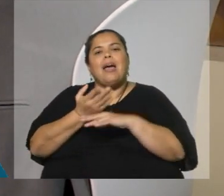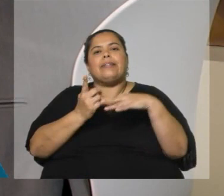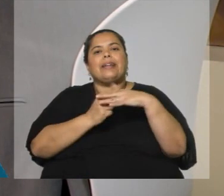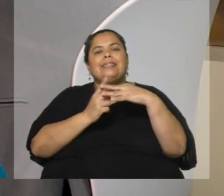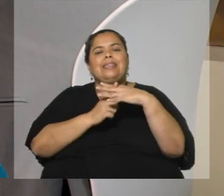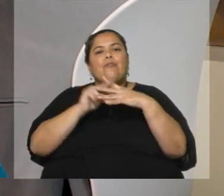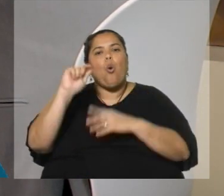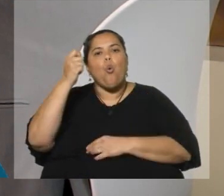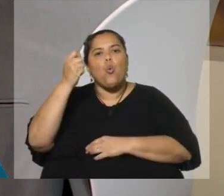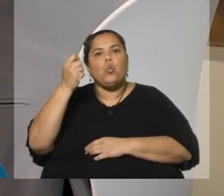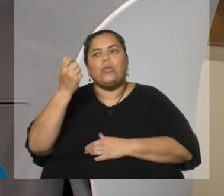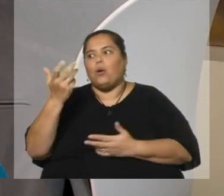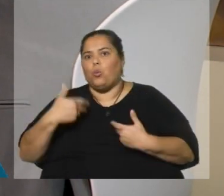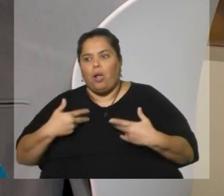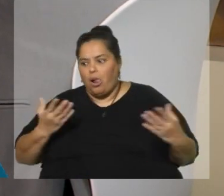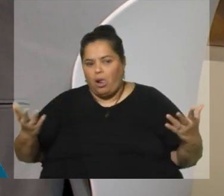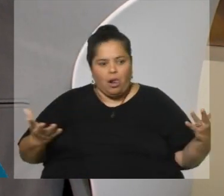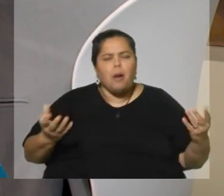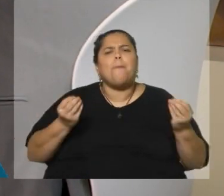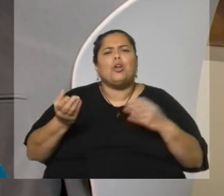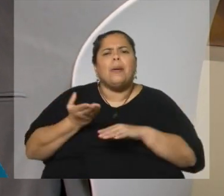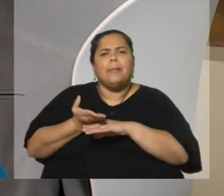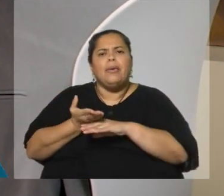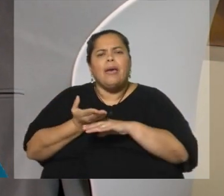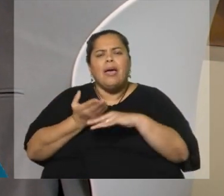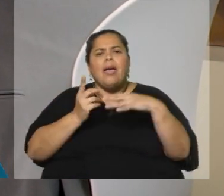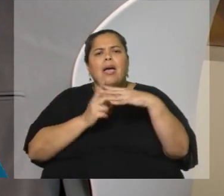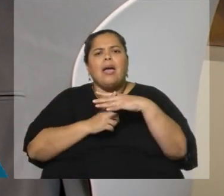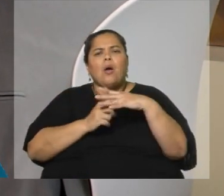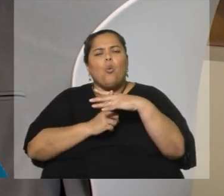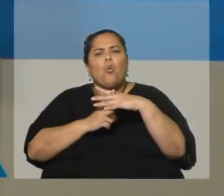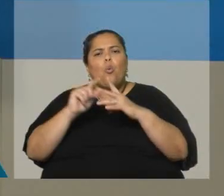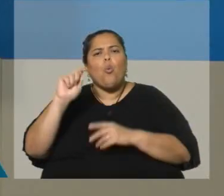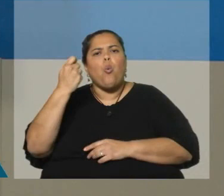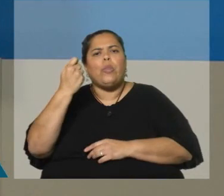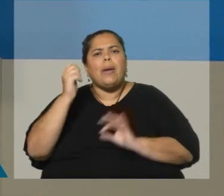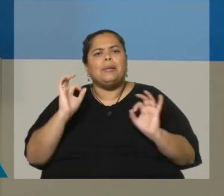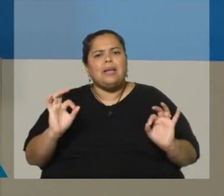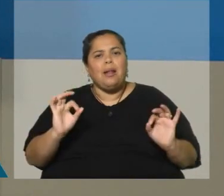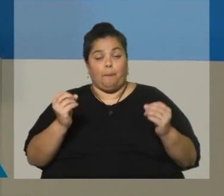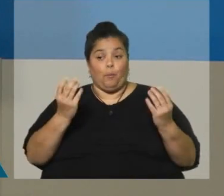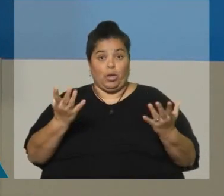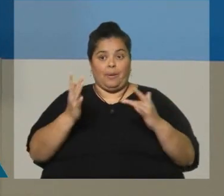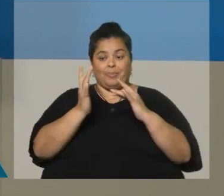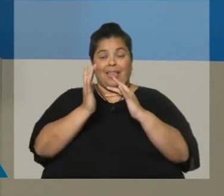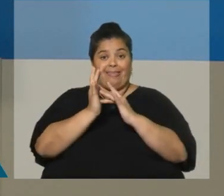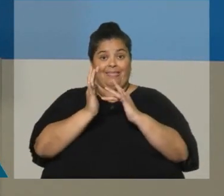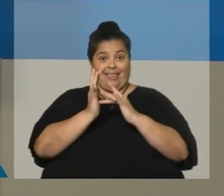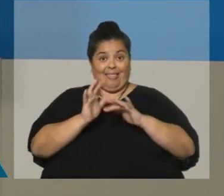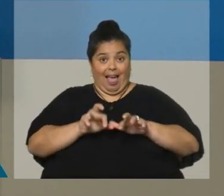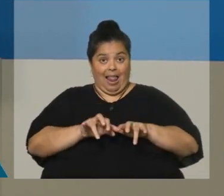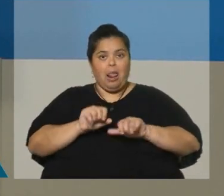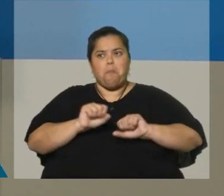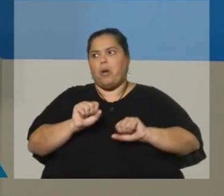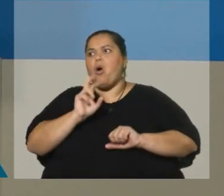y, obviamente, uno no lo tiene a mano. ¿Por qué piden el recibo de la UTE en particular? Bueno, hay que recordar que el censo digital lo podemos responder de cualquier lado. Yo